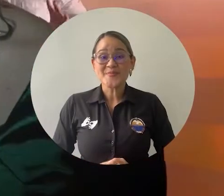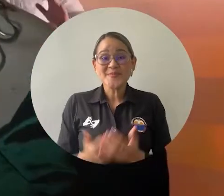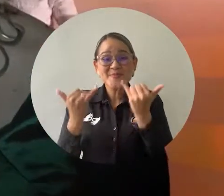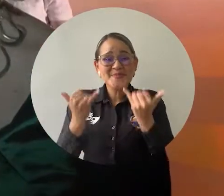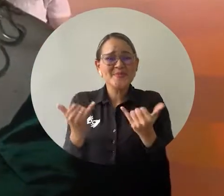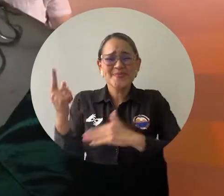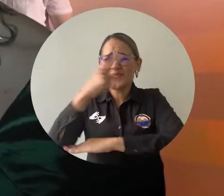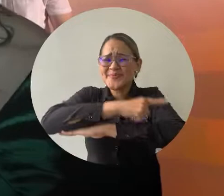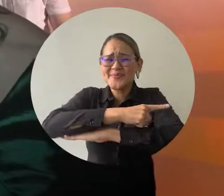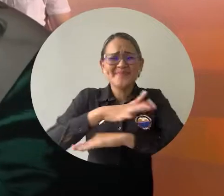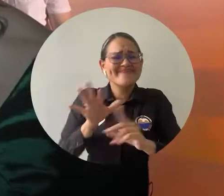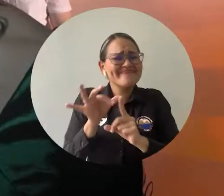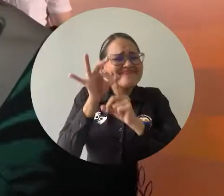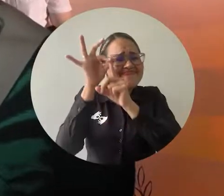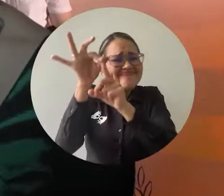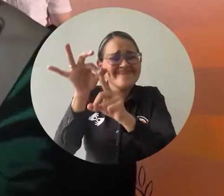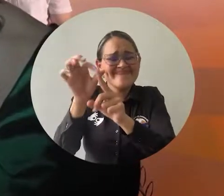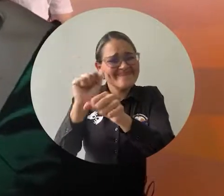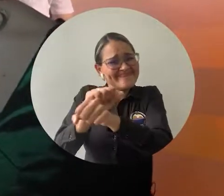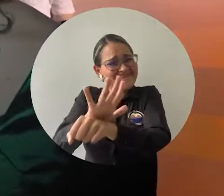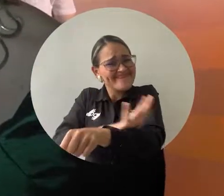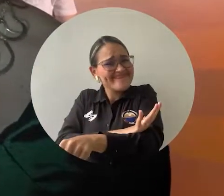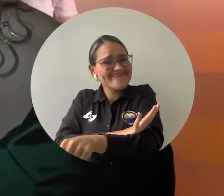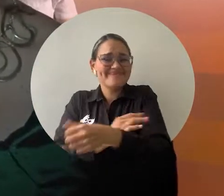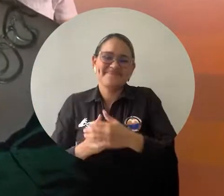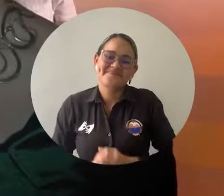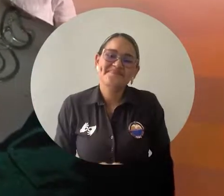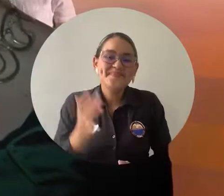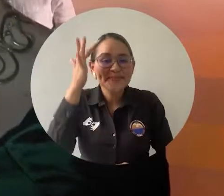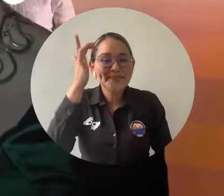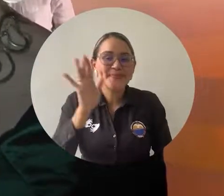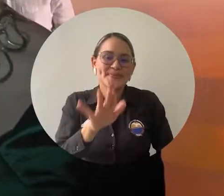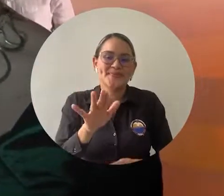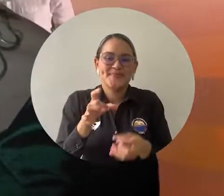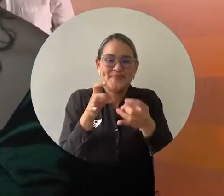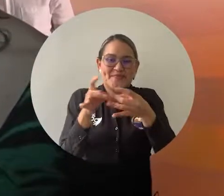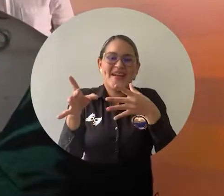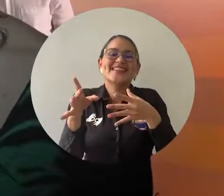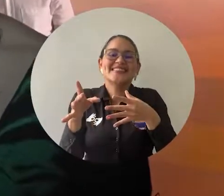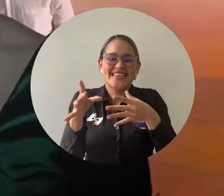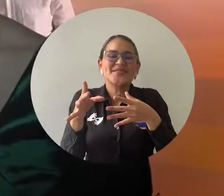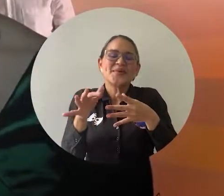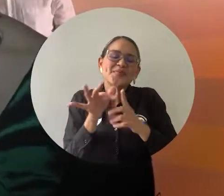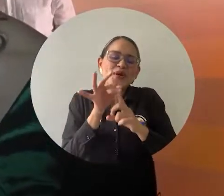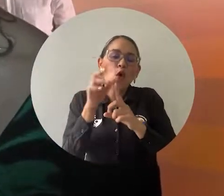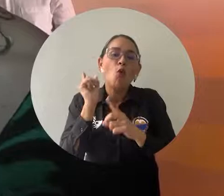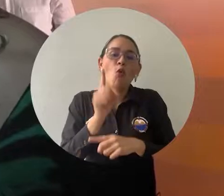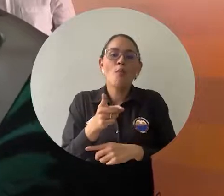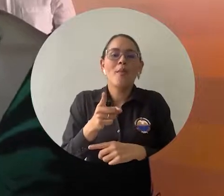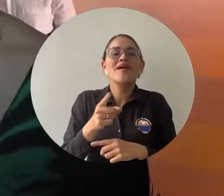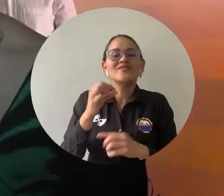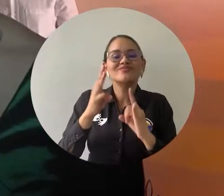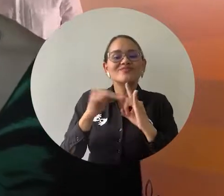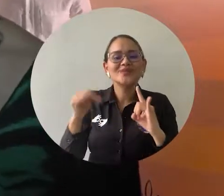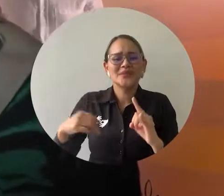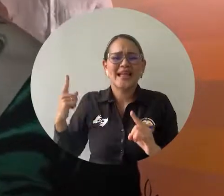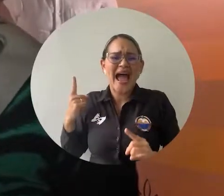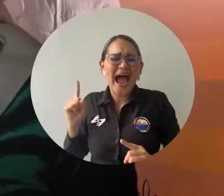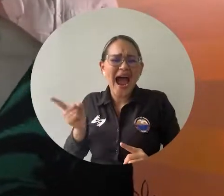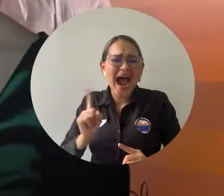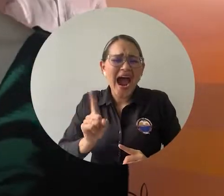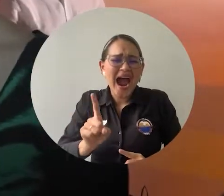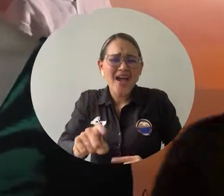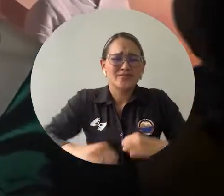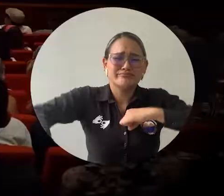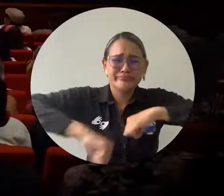La verdad es que hoy es un día muy emocionante porque se cumple una fecha muy importante de todo el trabajo que ha venido haciendo la universidad durante muchos